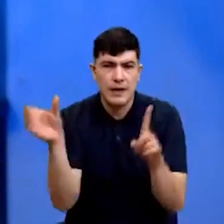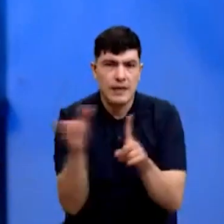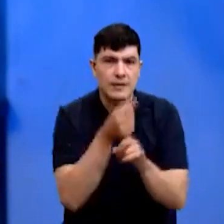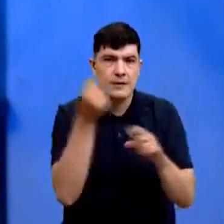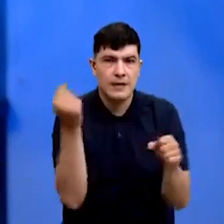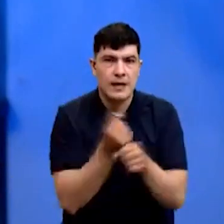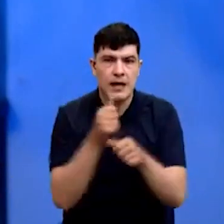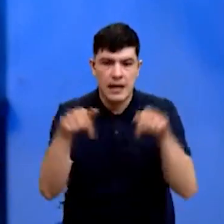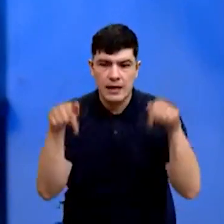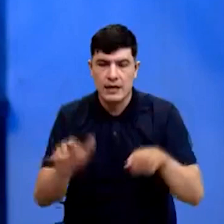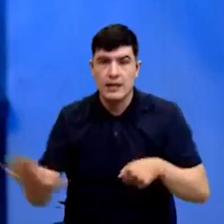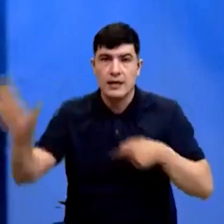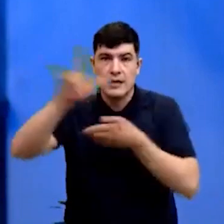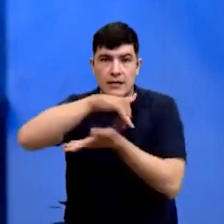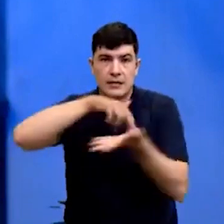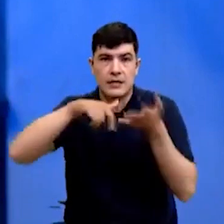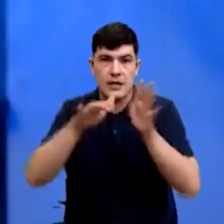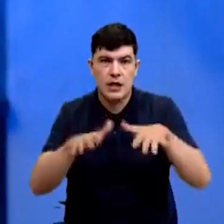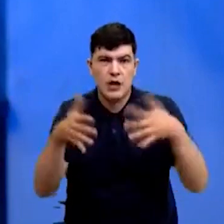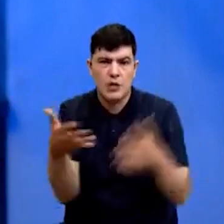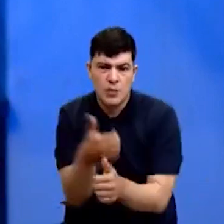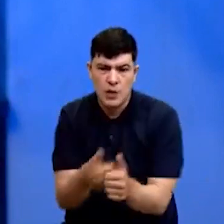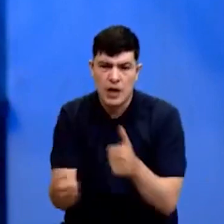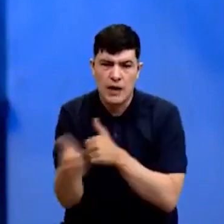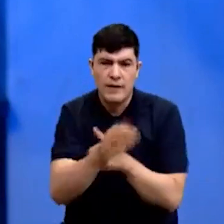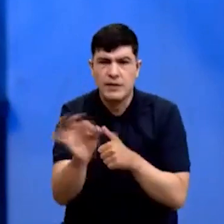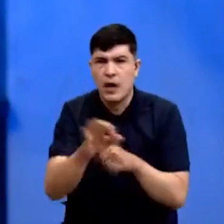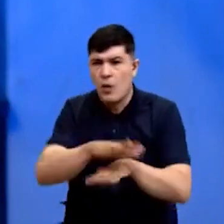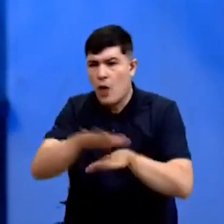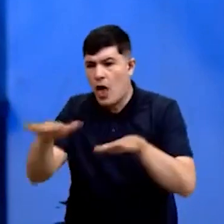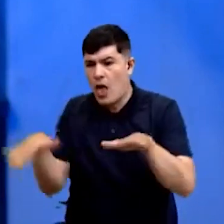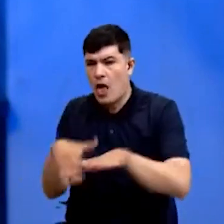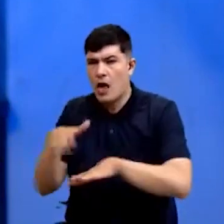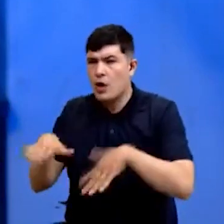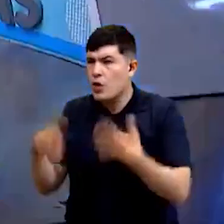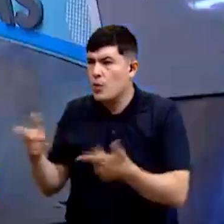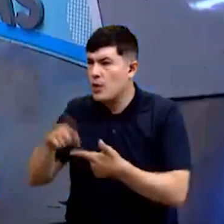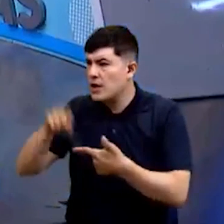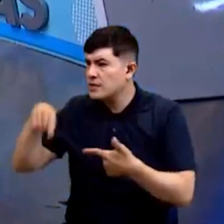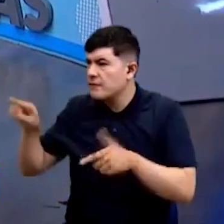¿cómo está Santander? ¿Está avanzando? ¿Está retrocediendo? ¿Qué les arrojan a ustedes las cifras?